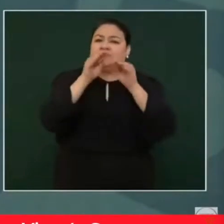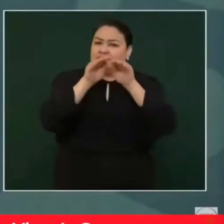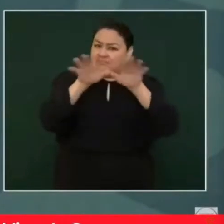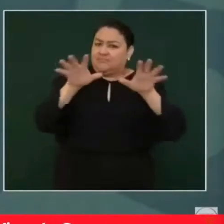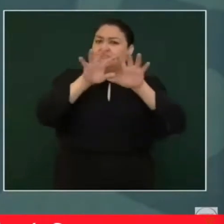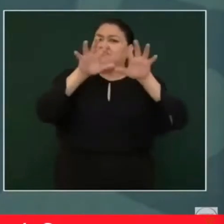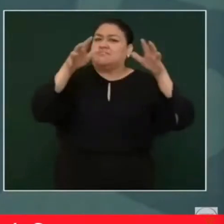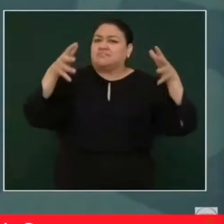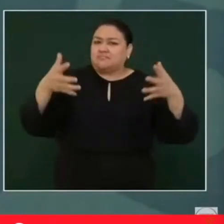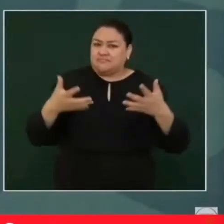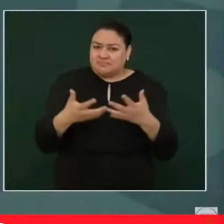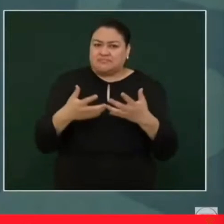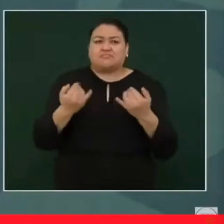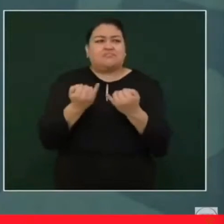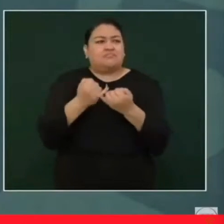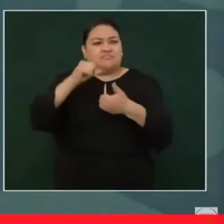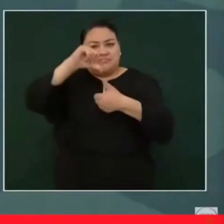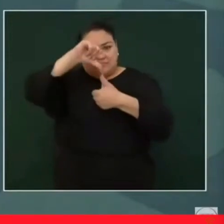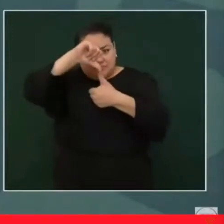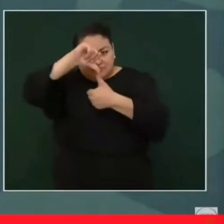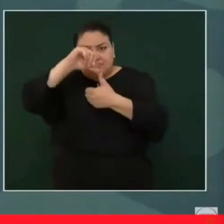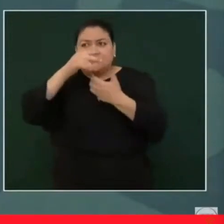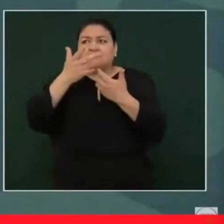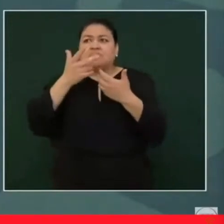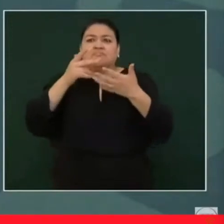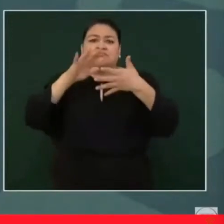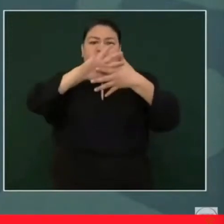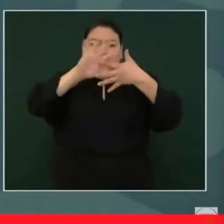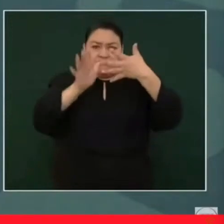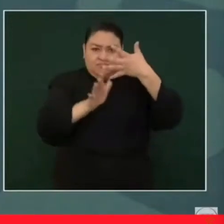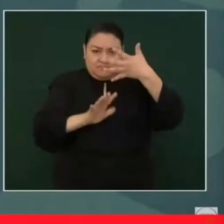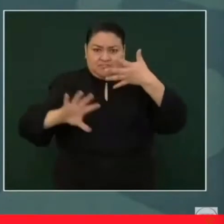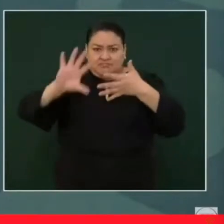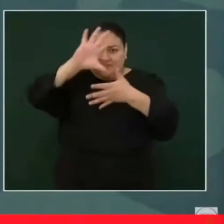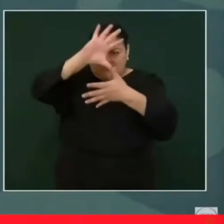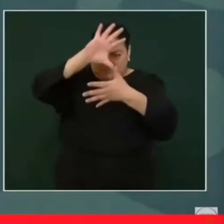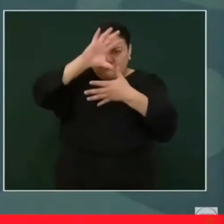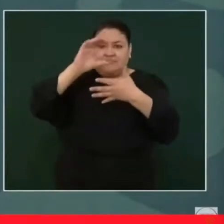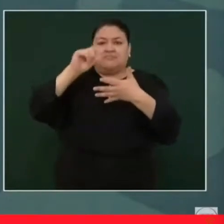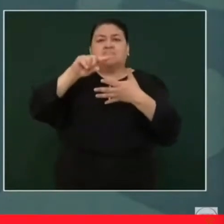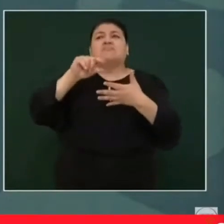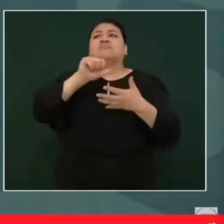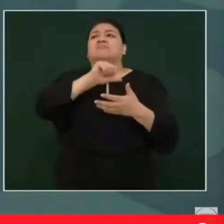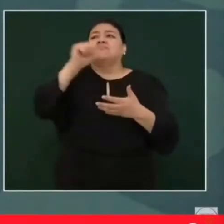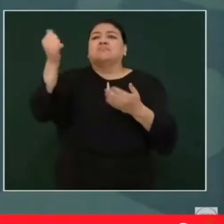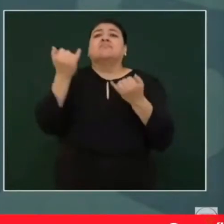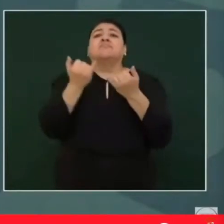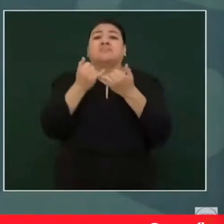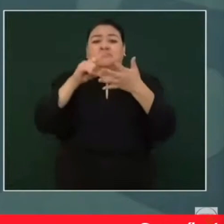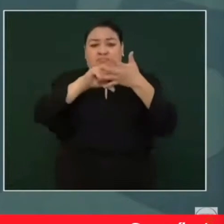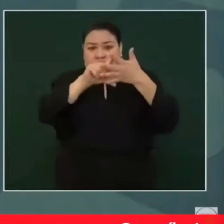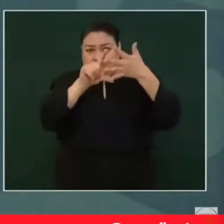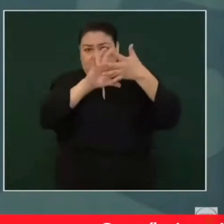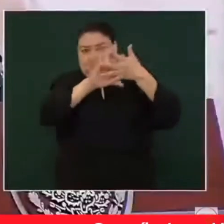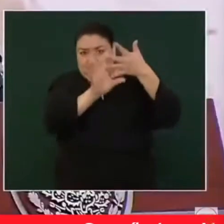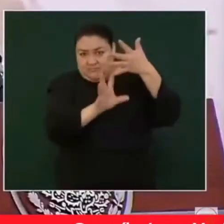en Centroamérica, en países del Caribe, hasta en Sudamérica,